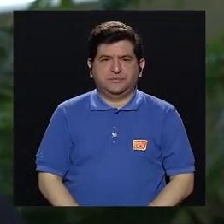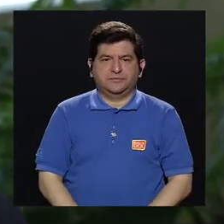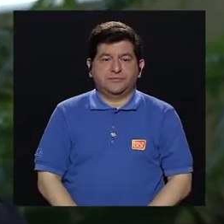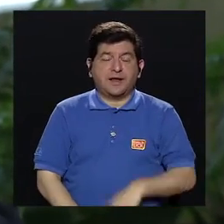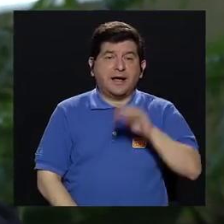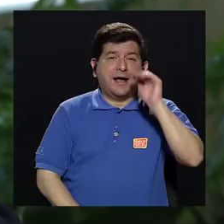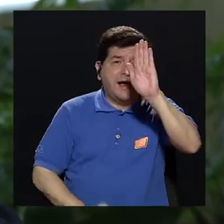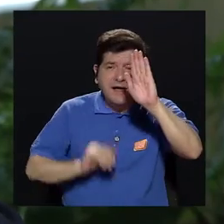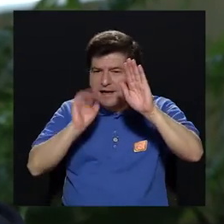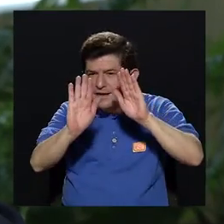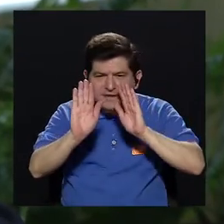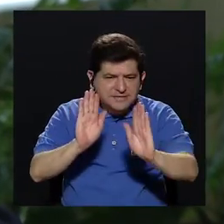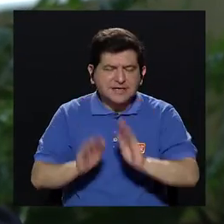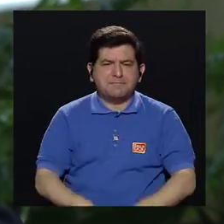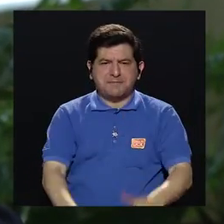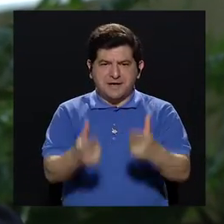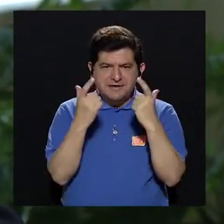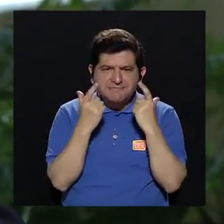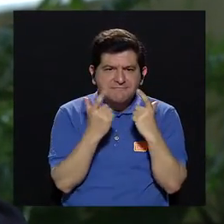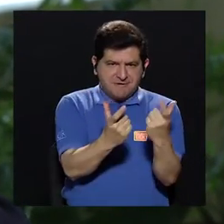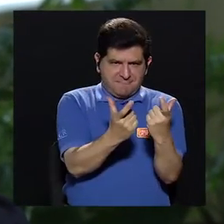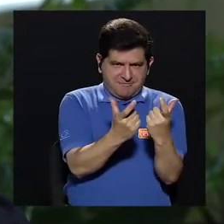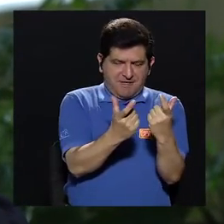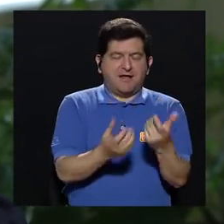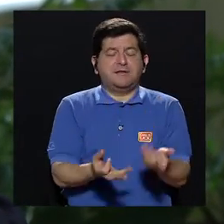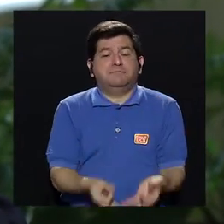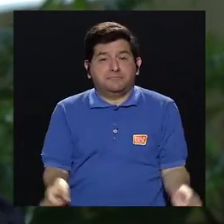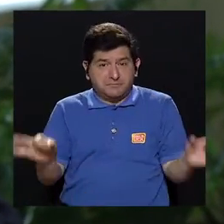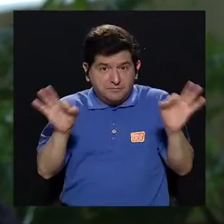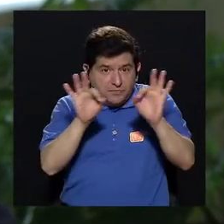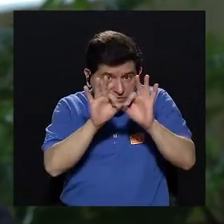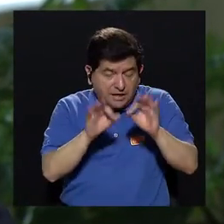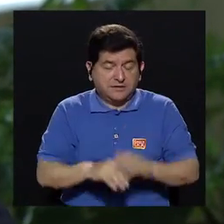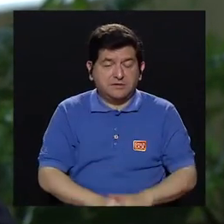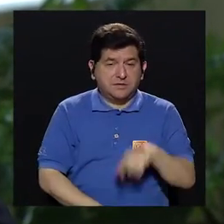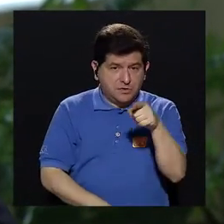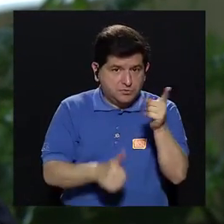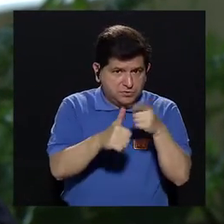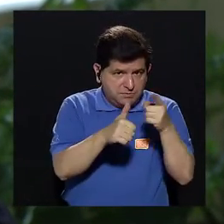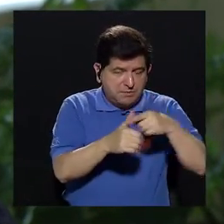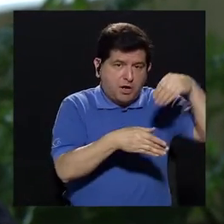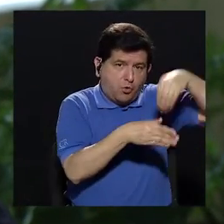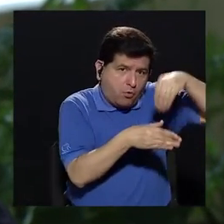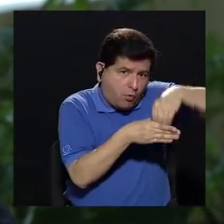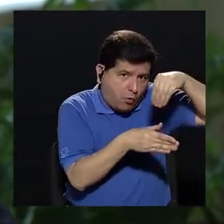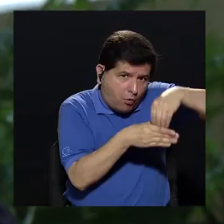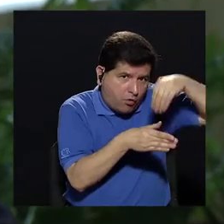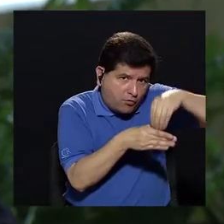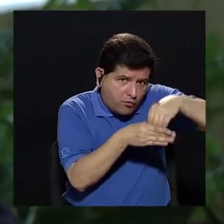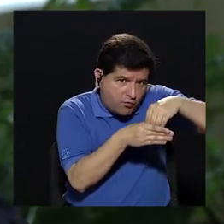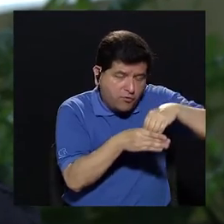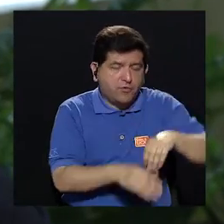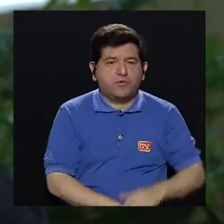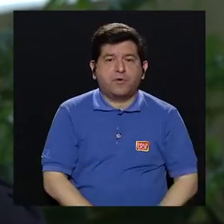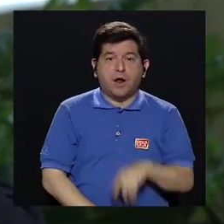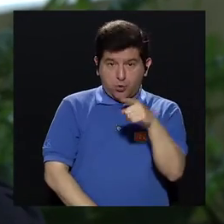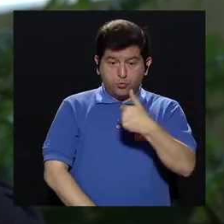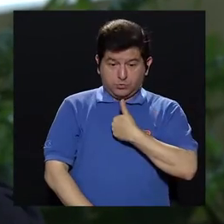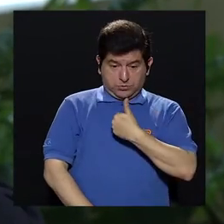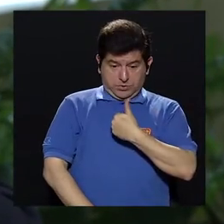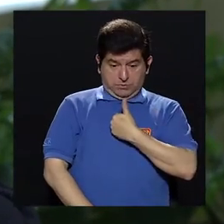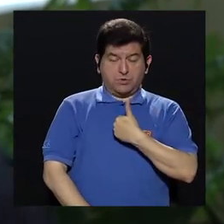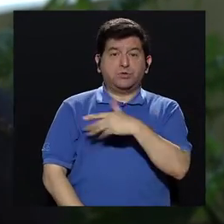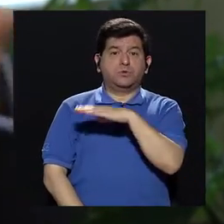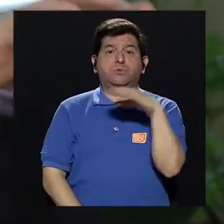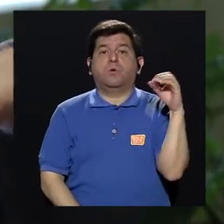el esquema de capitalización es esencialmente usted primero ahorra y para usted